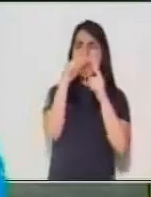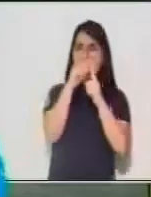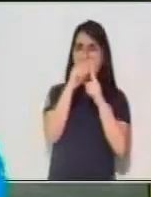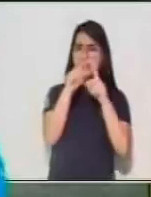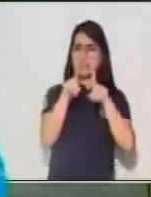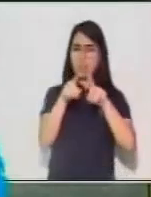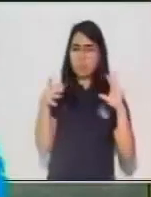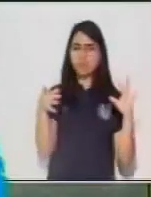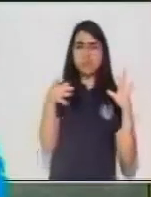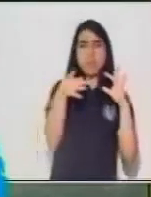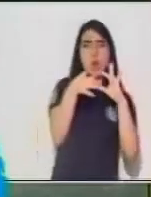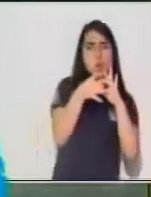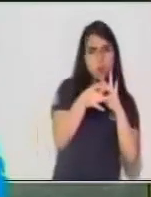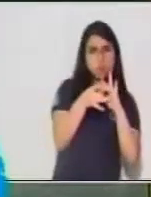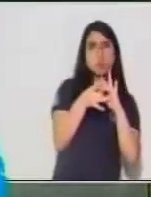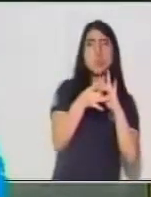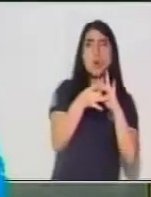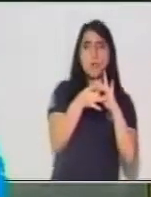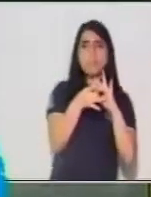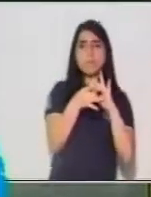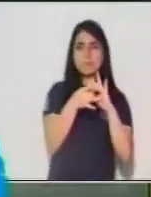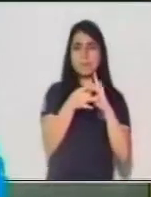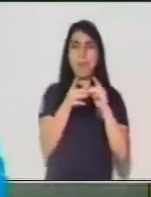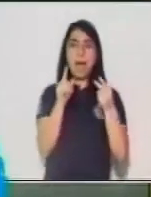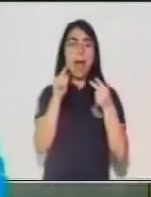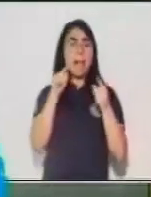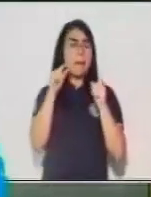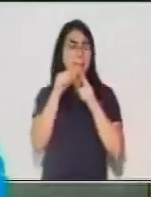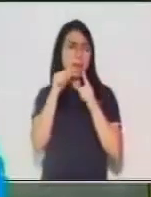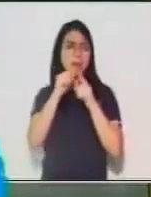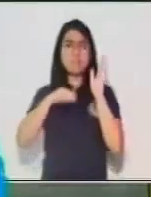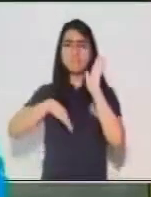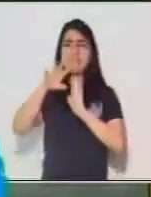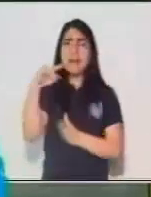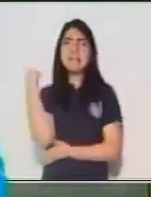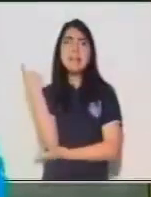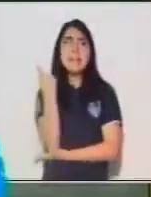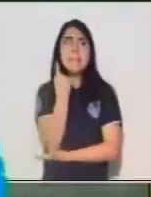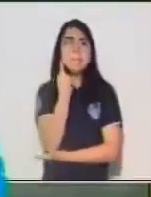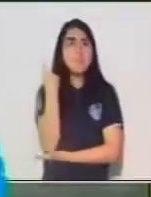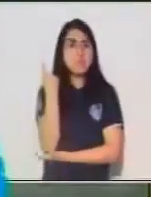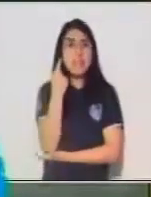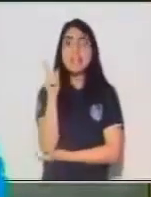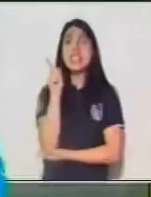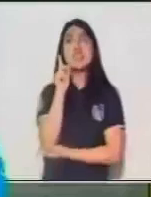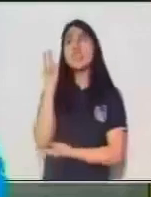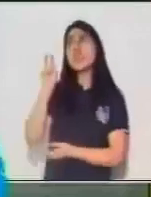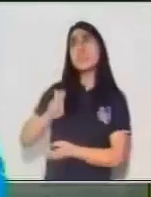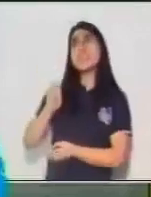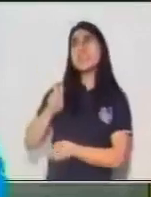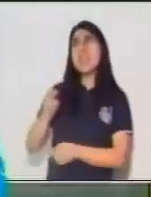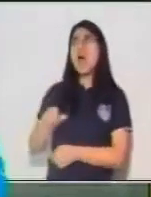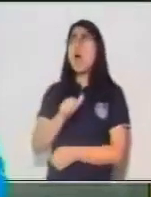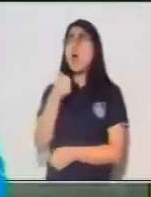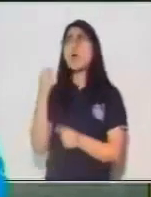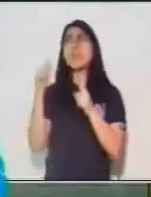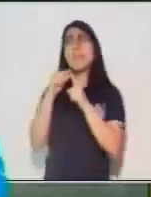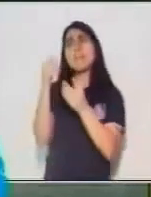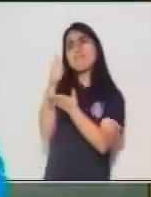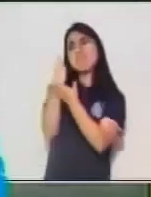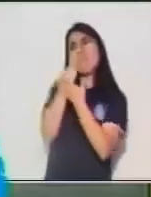coinciden en género y número y no hay nexos. ¿Cuáles serán los modificadores directos?